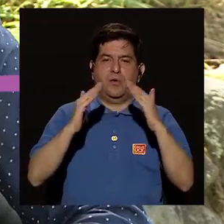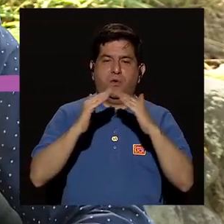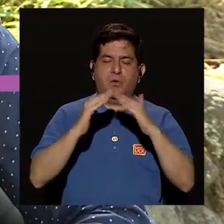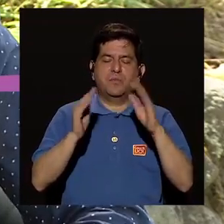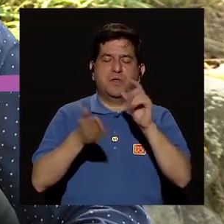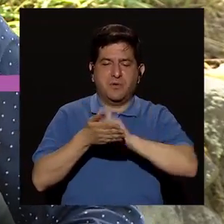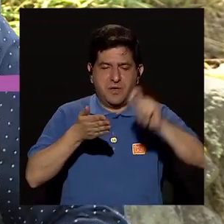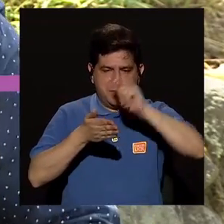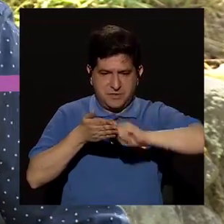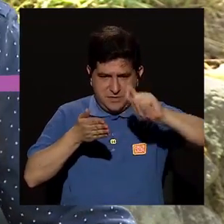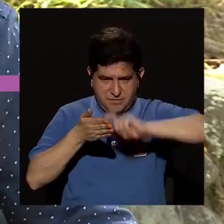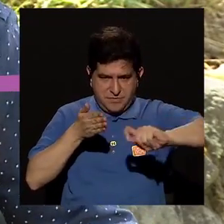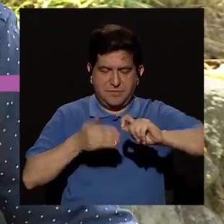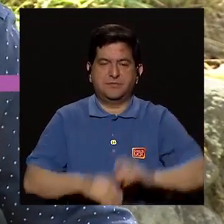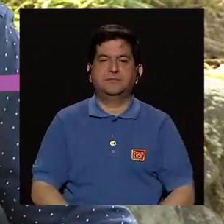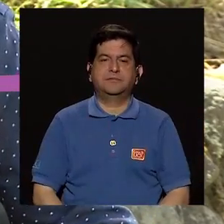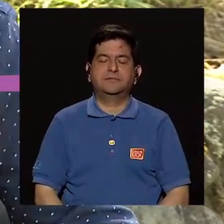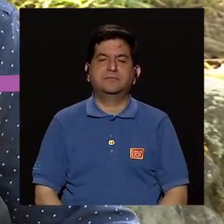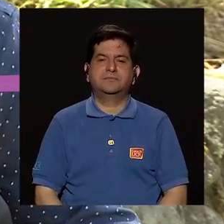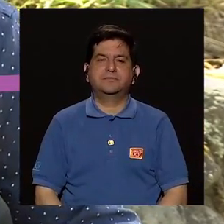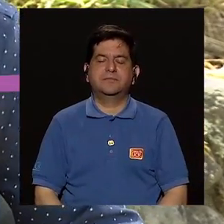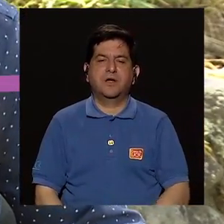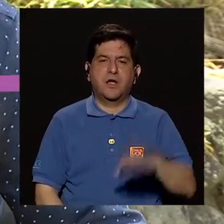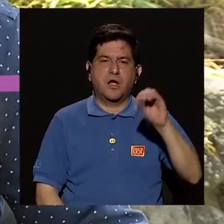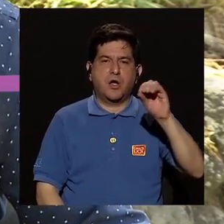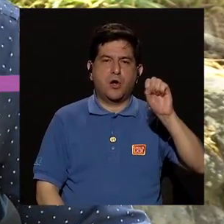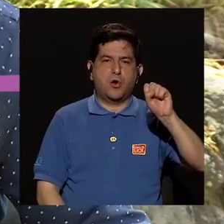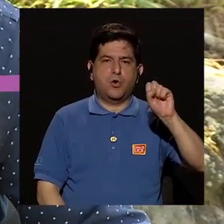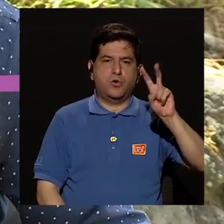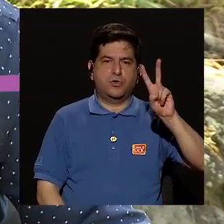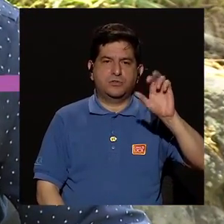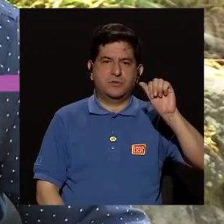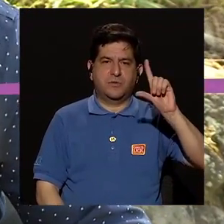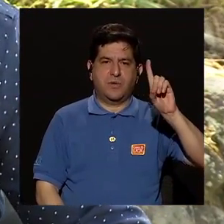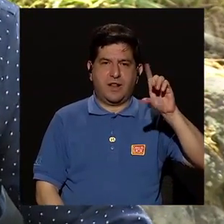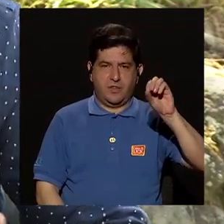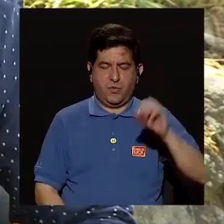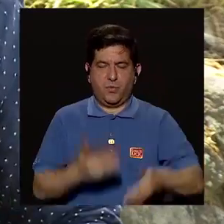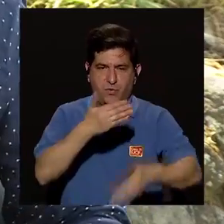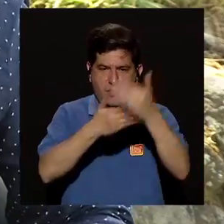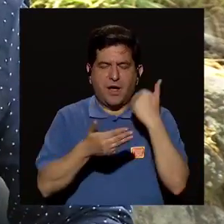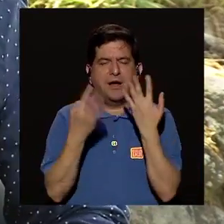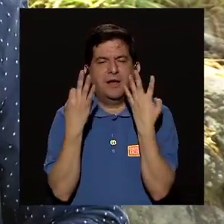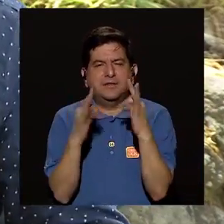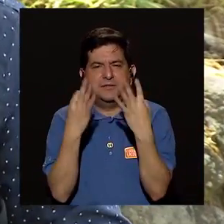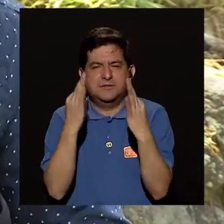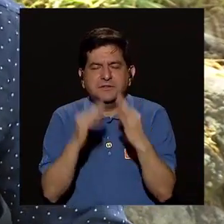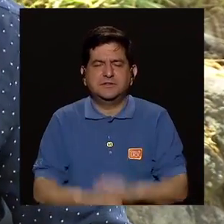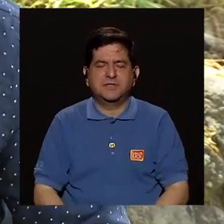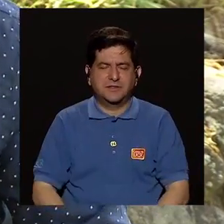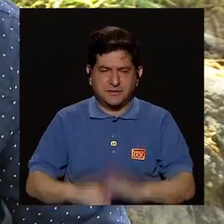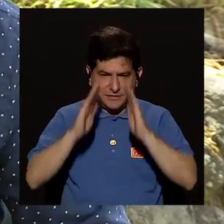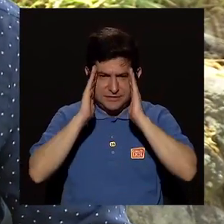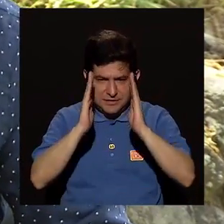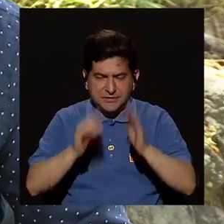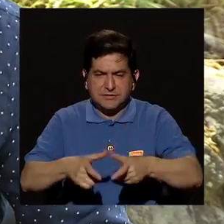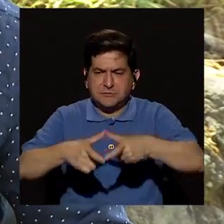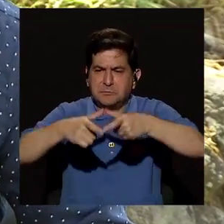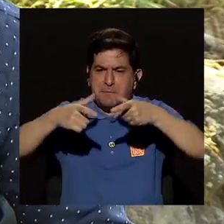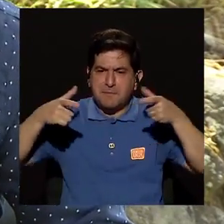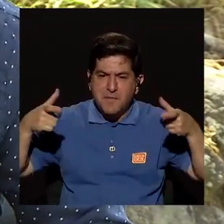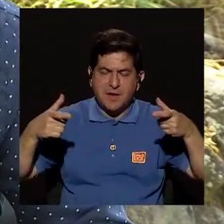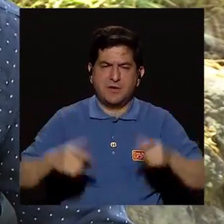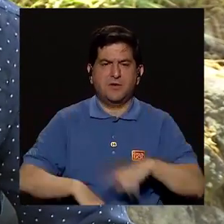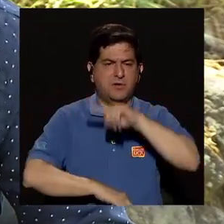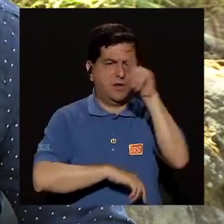convivencia escolar. Y Osvaldo, bueno, en el bloque anterior pues tratamos de abarcar la